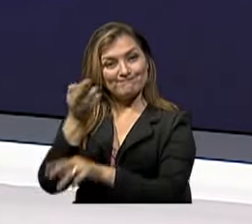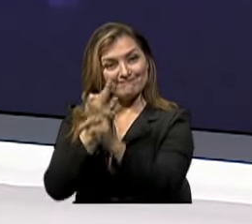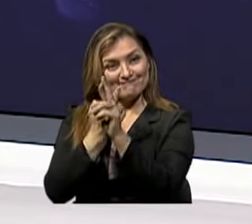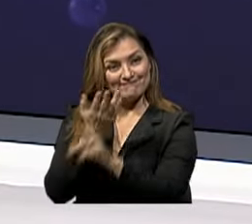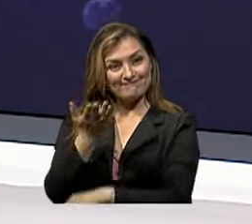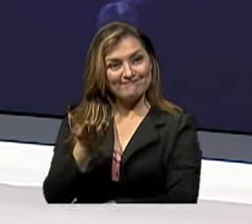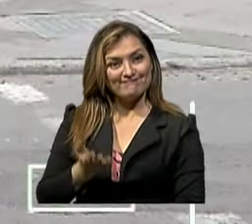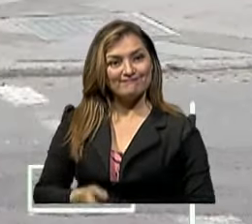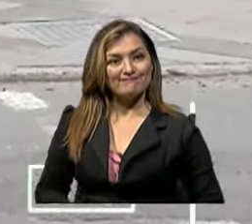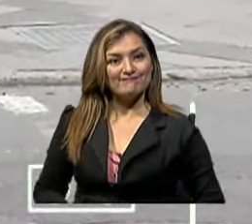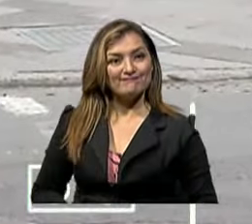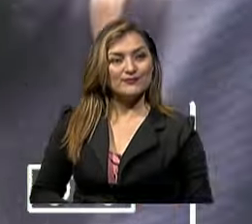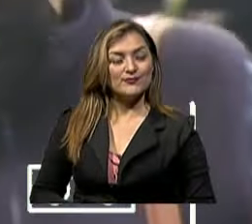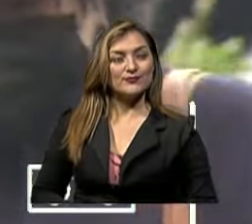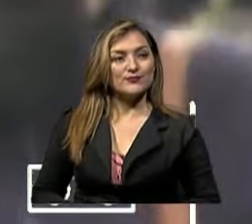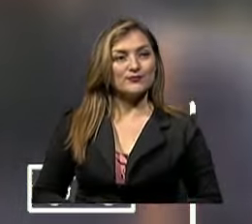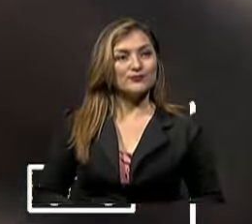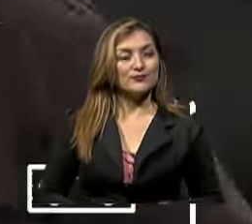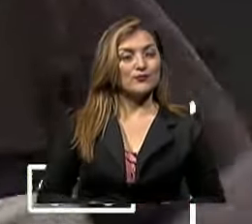nos dijeron